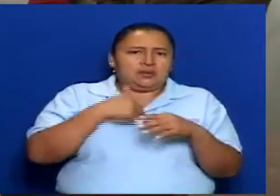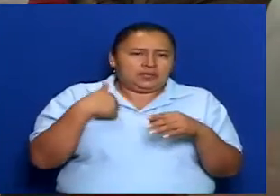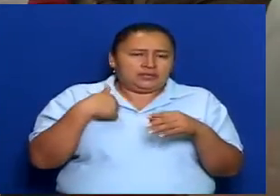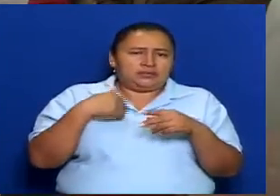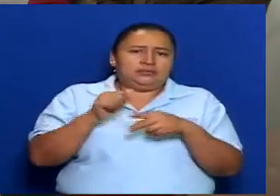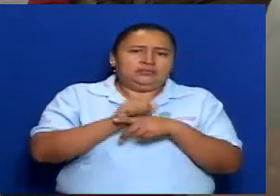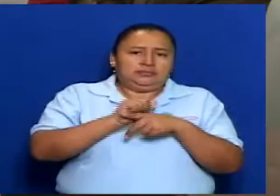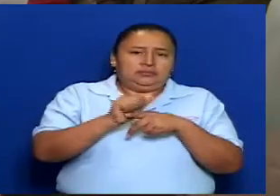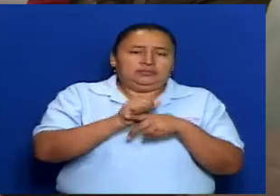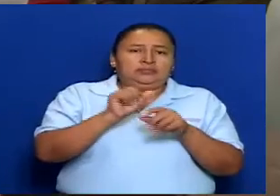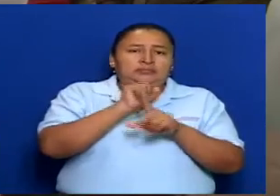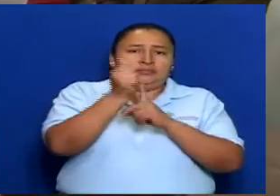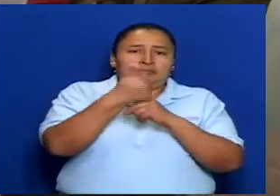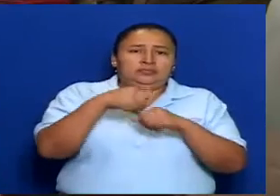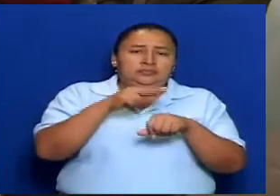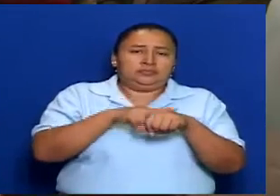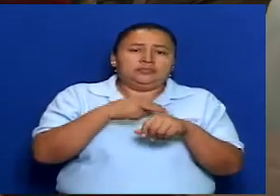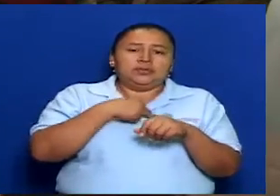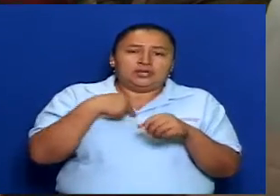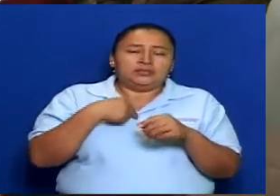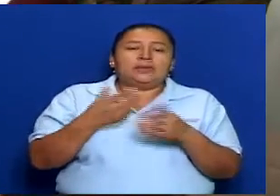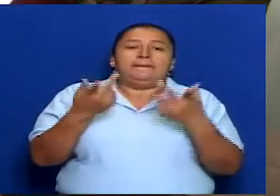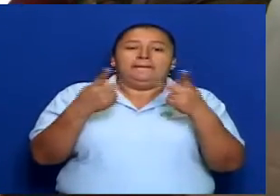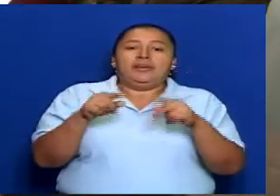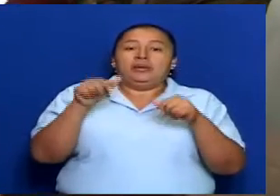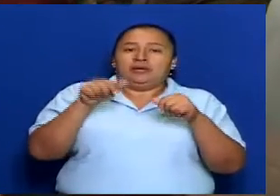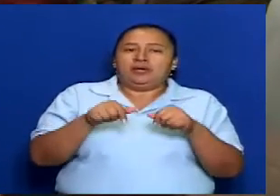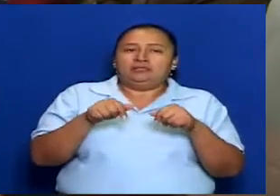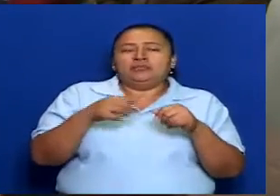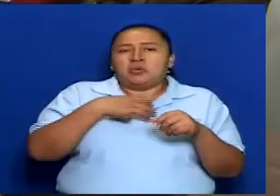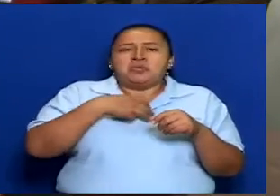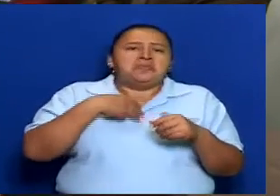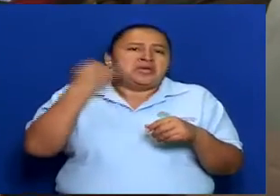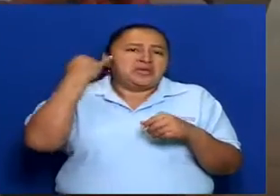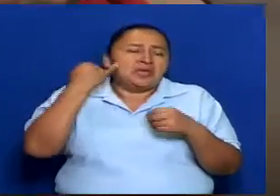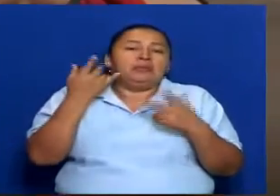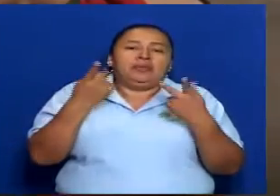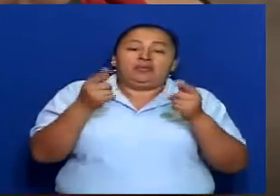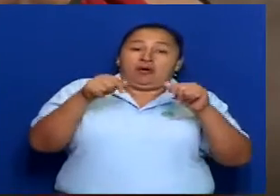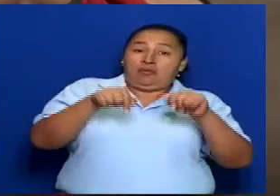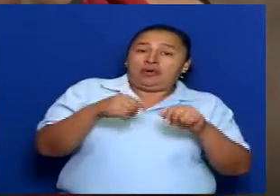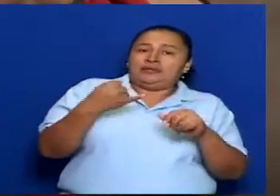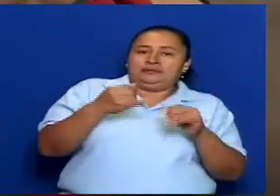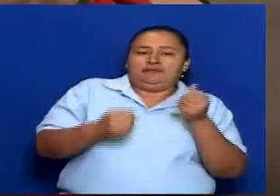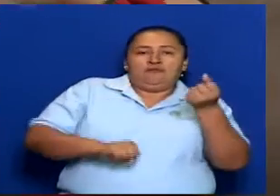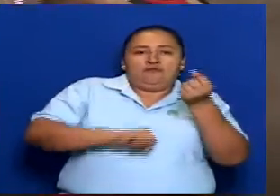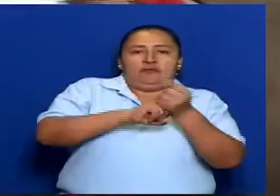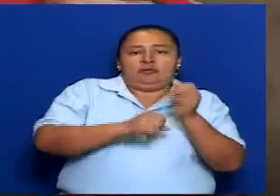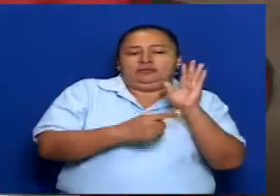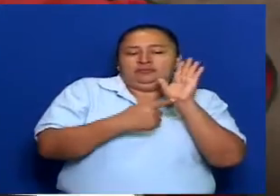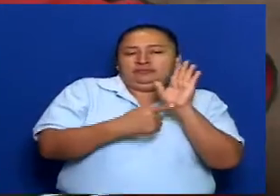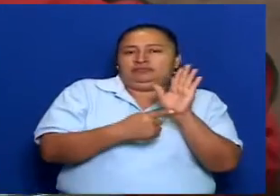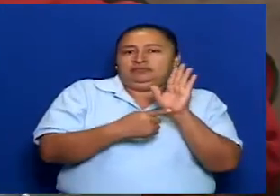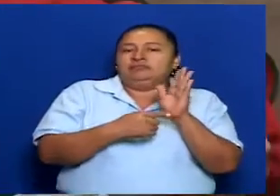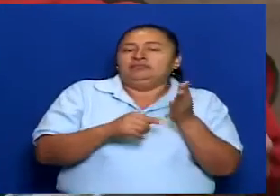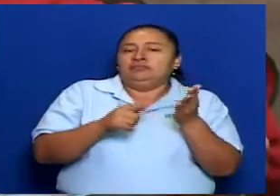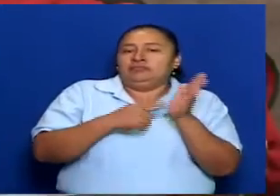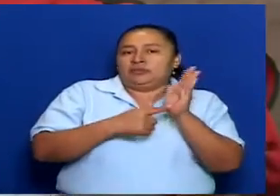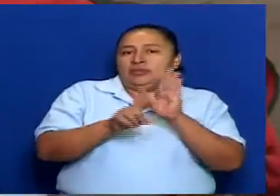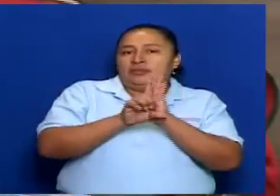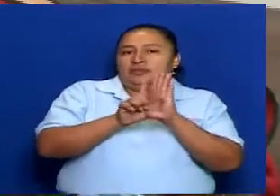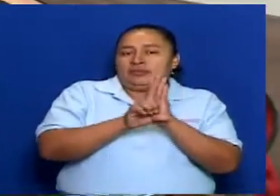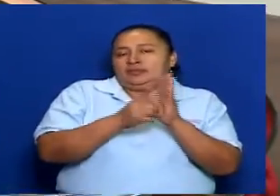empíricamente ya lo está haciendo, lo estaba haciendo, pero ahora está esto, un documento que nos respalda. Entonces, creo que